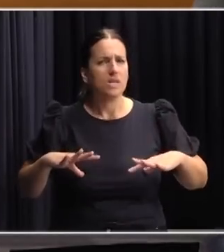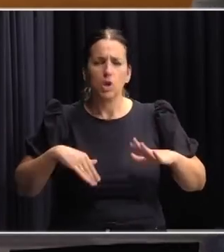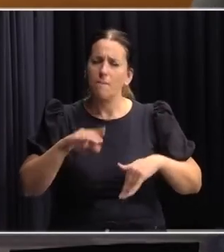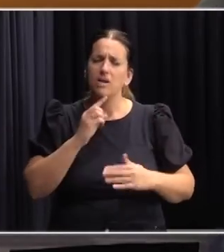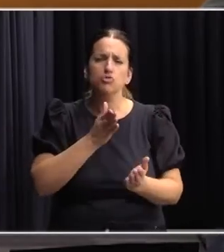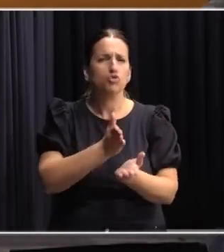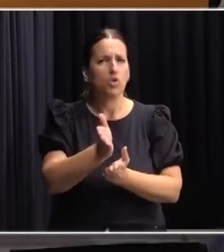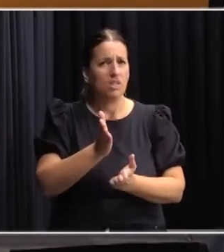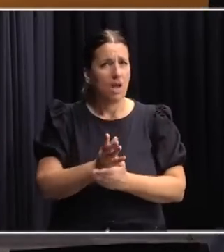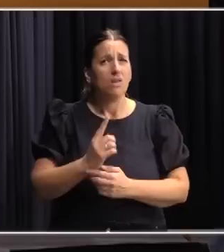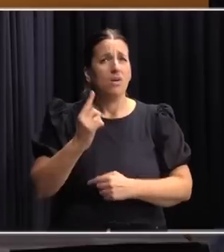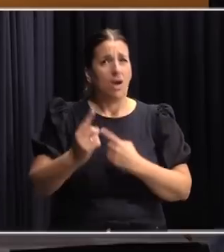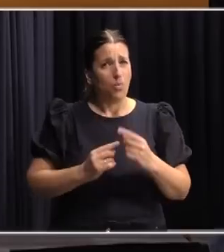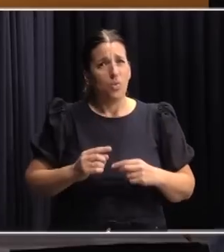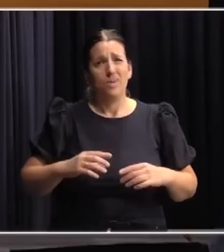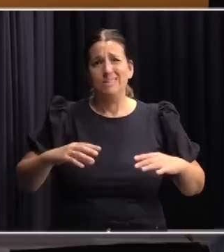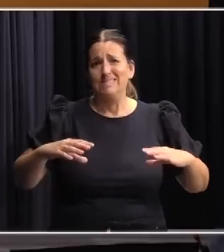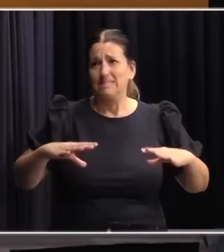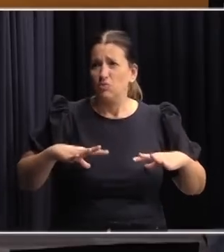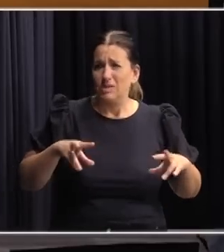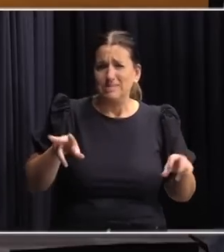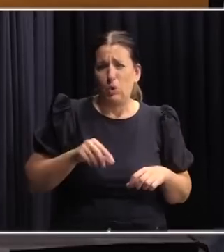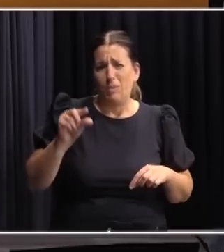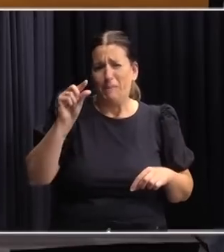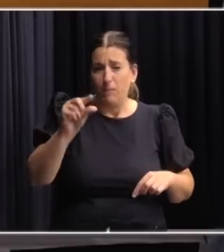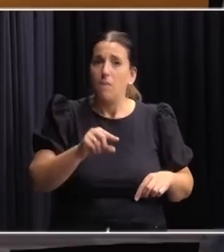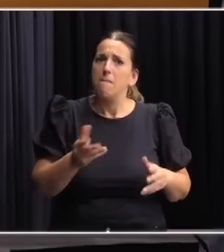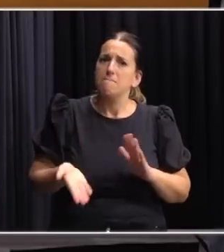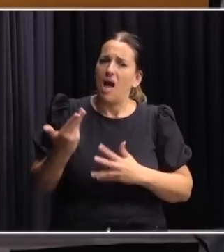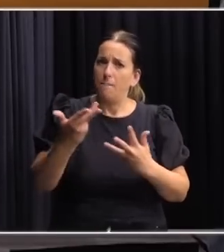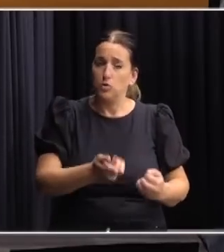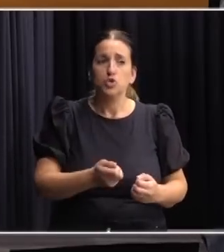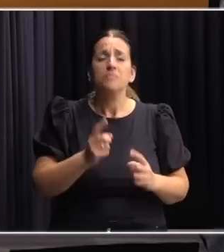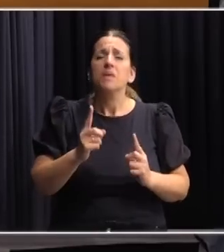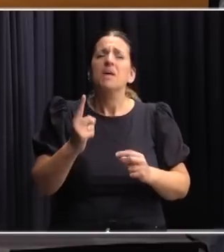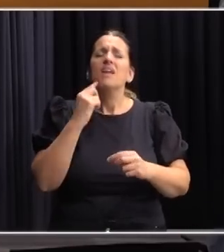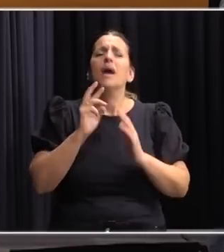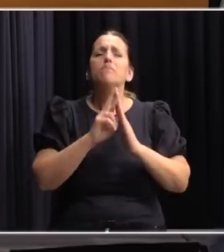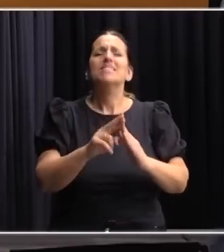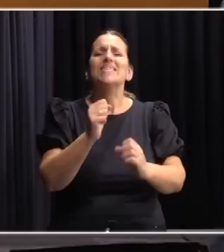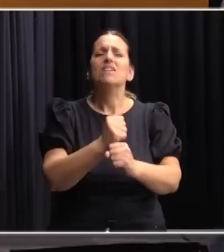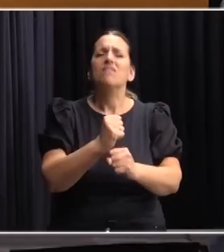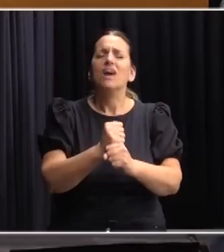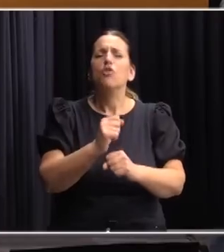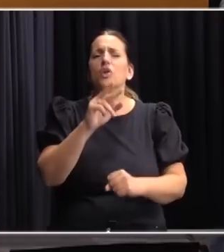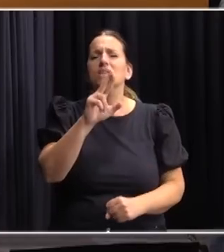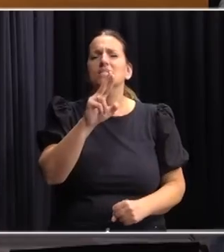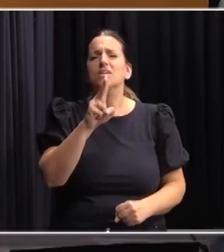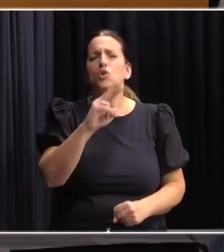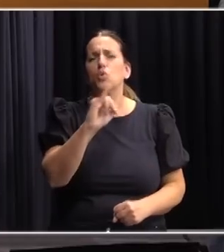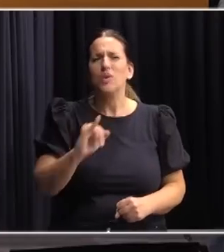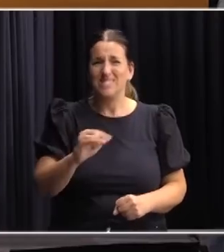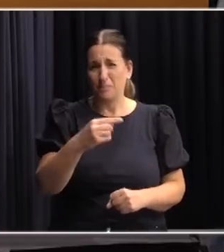fundamentalmente las más bajas. Durante estas últimas semanas hemos escuchado al representante de los trabajadores del BPS, Ramón Ruiz, decir que